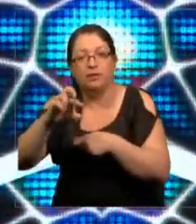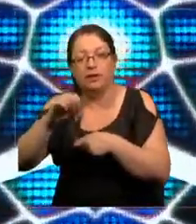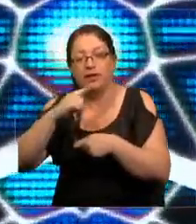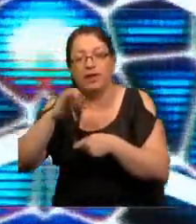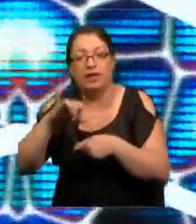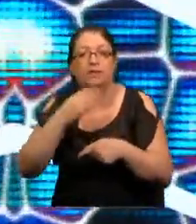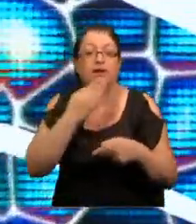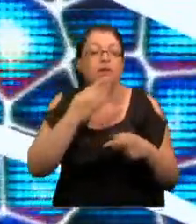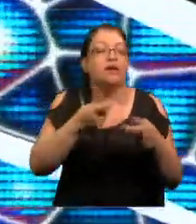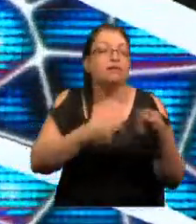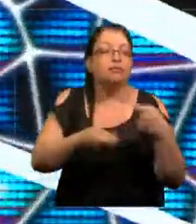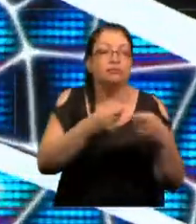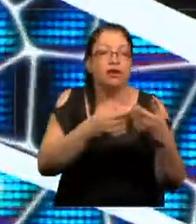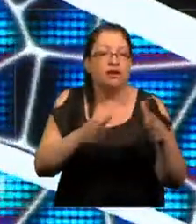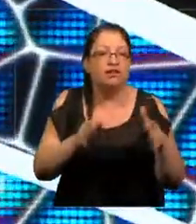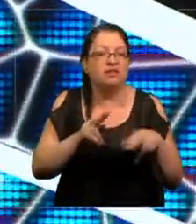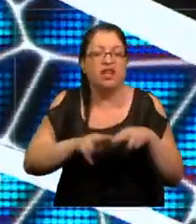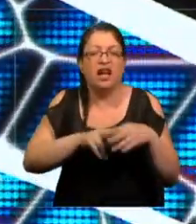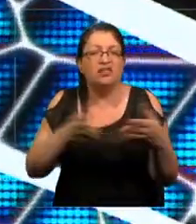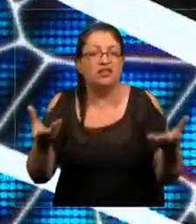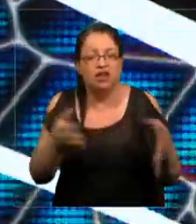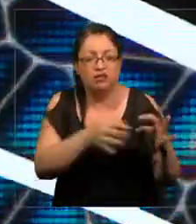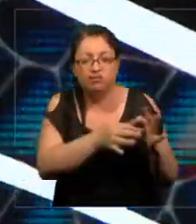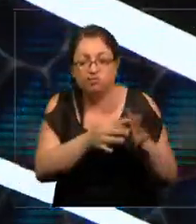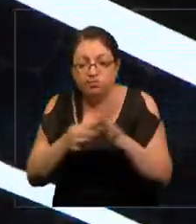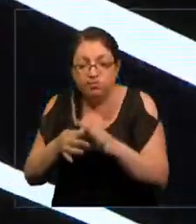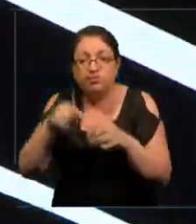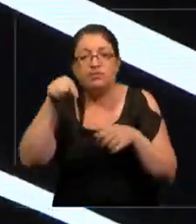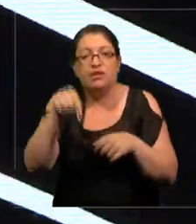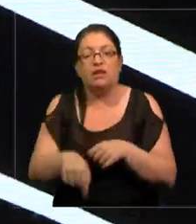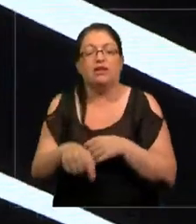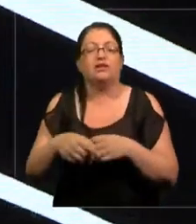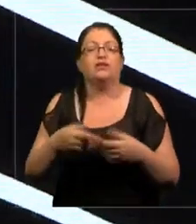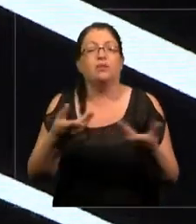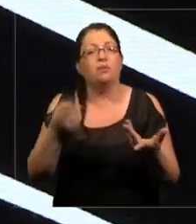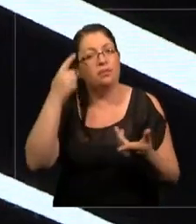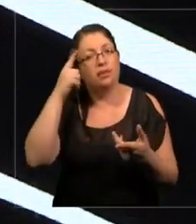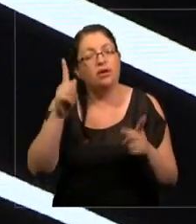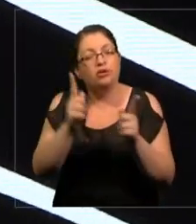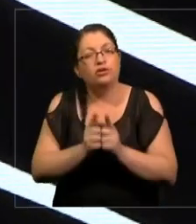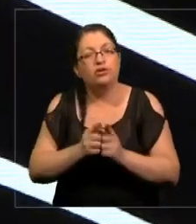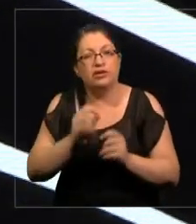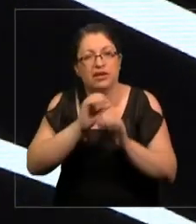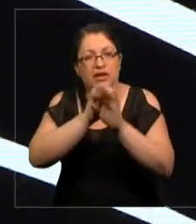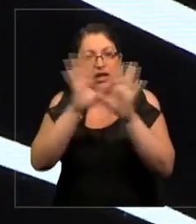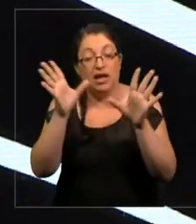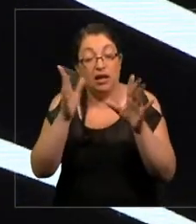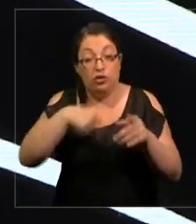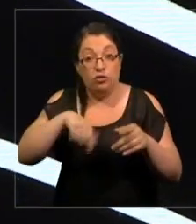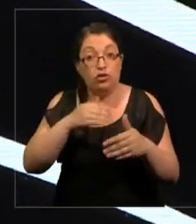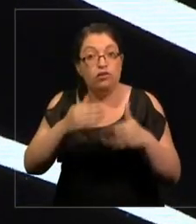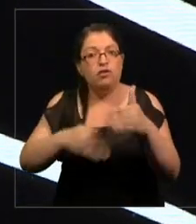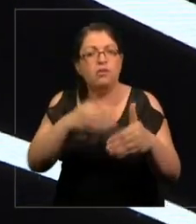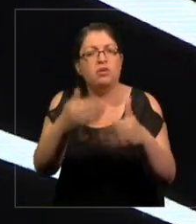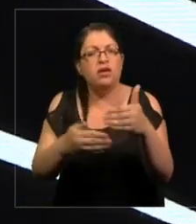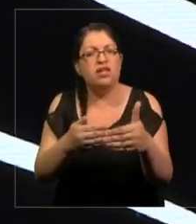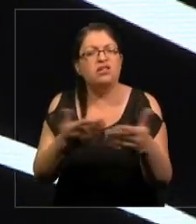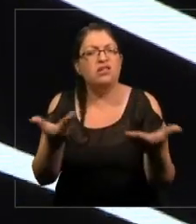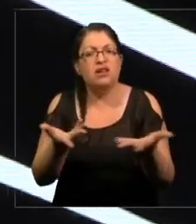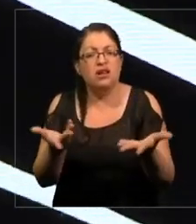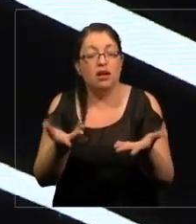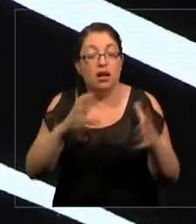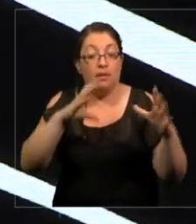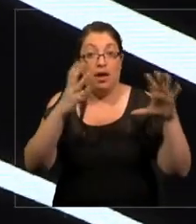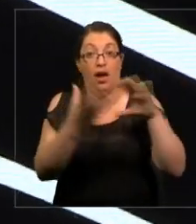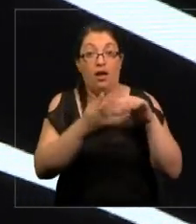los mercados libres que han llevado a esto. la conclusión es clara de que mientras vamos avanzando, el futuro del planeta